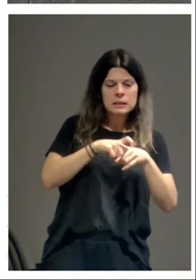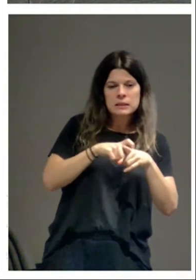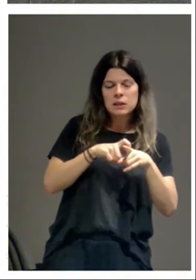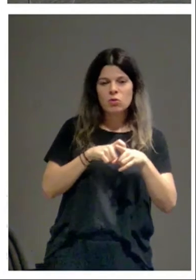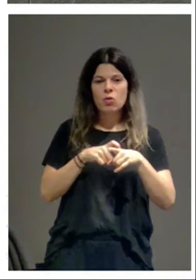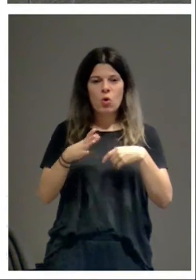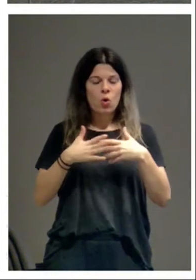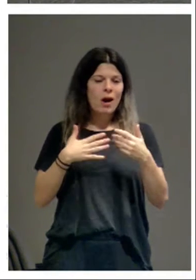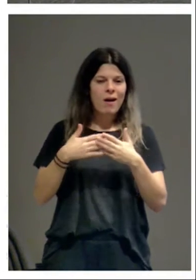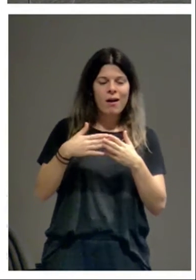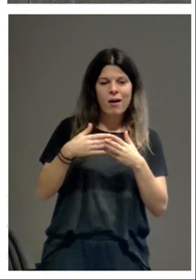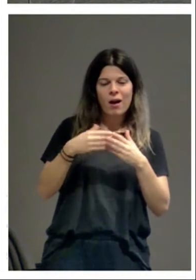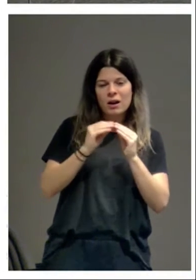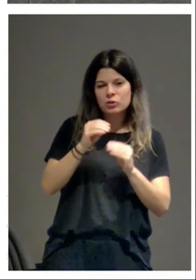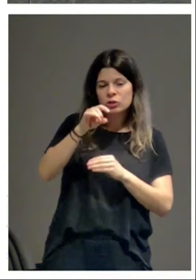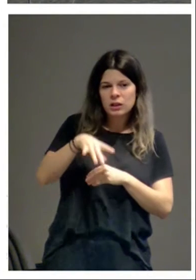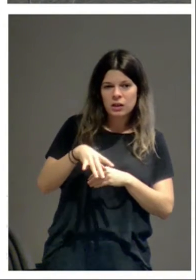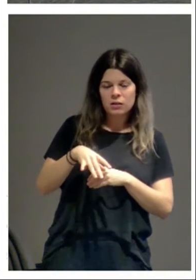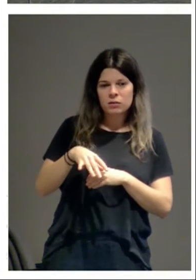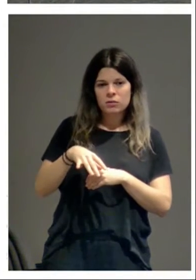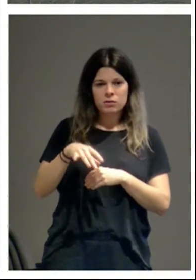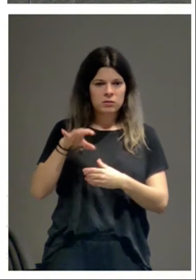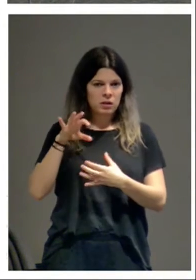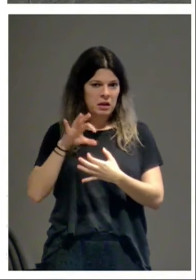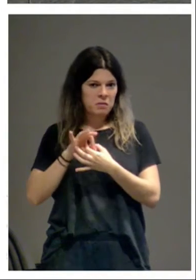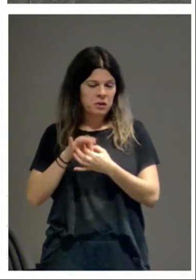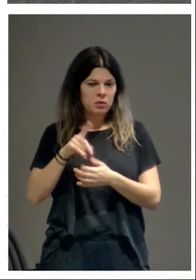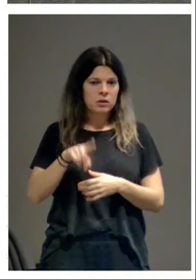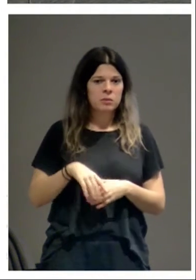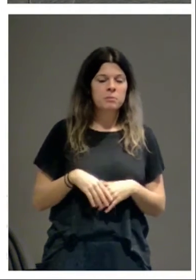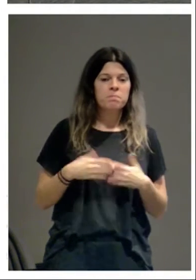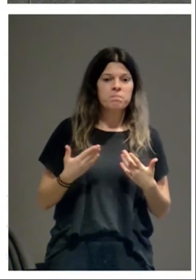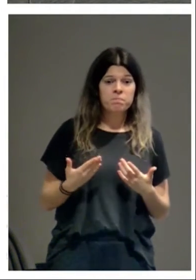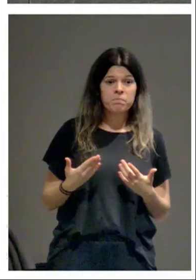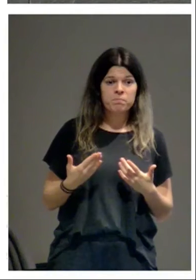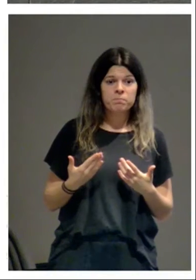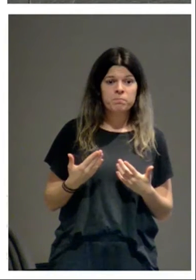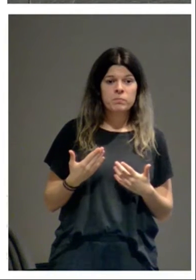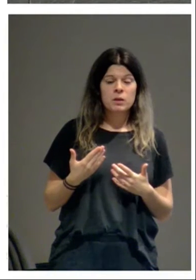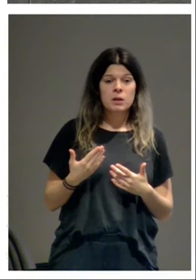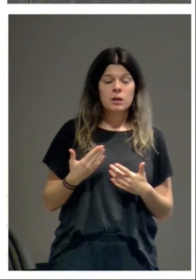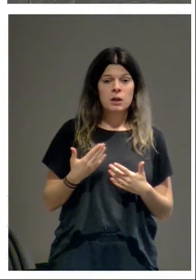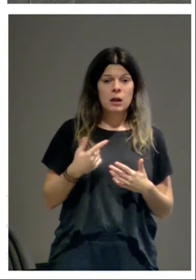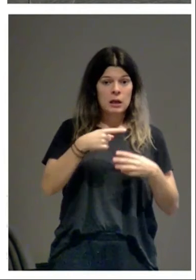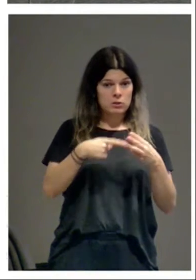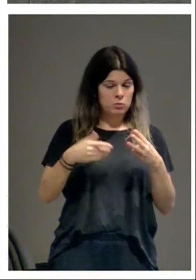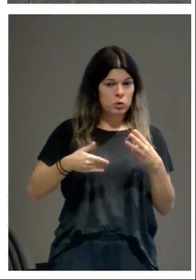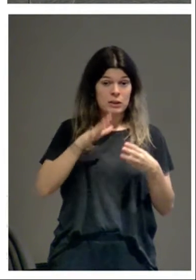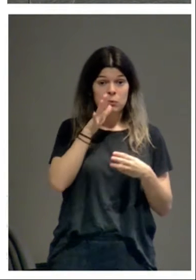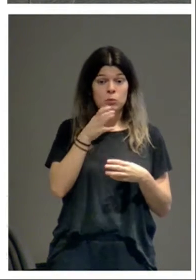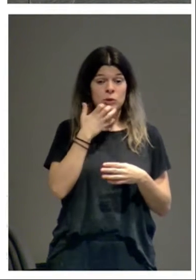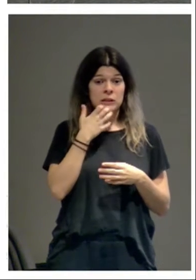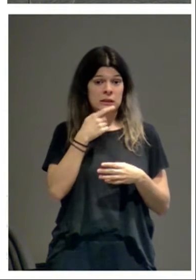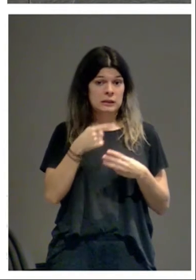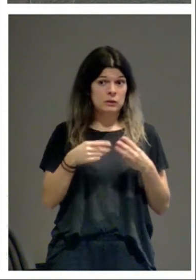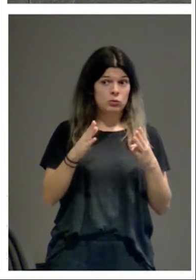y de filiación. Sin abandonar esas cuestiones de estilo, autoría y filiación porque si no tenemos una cronología,